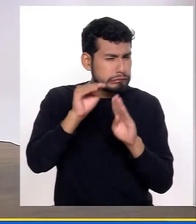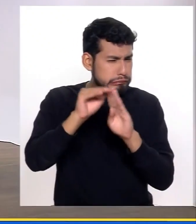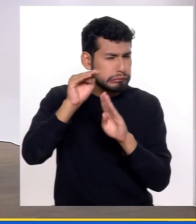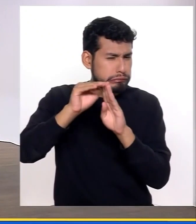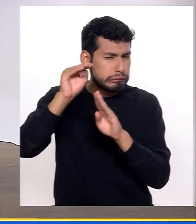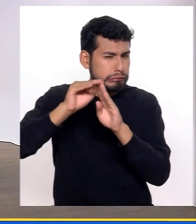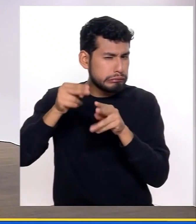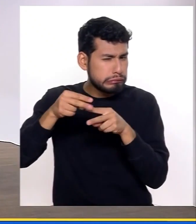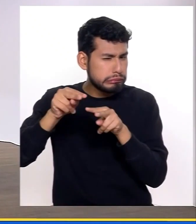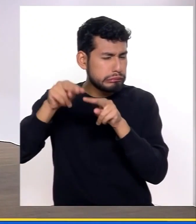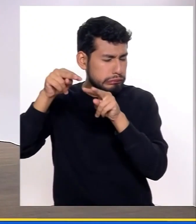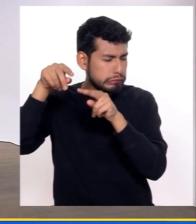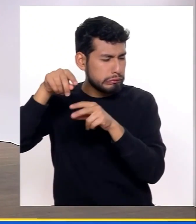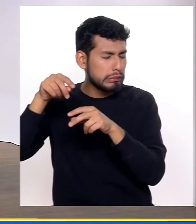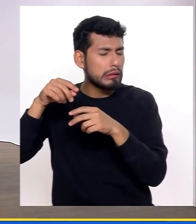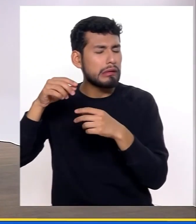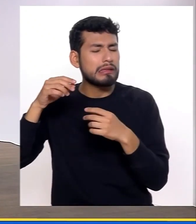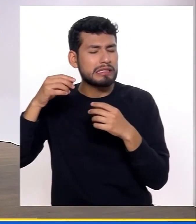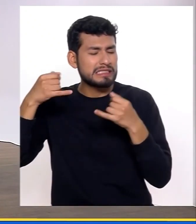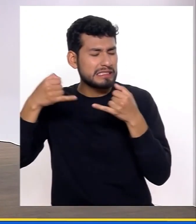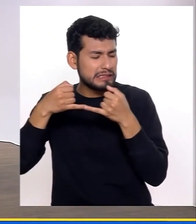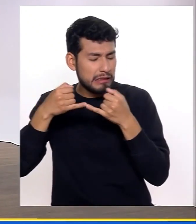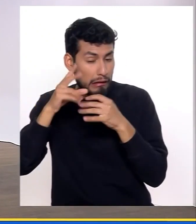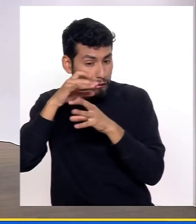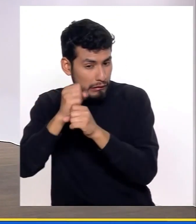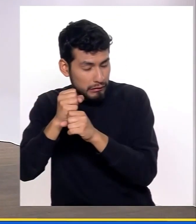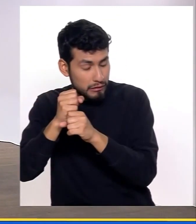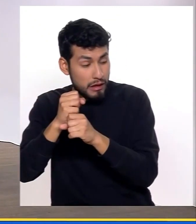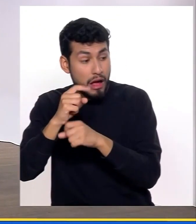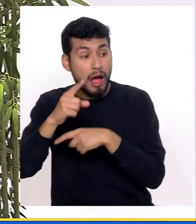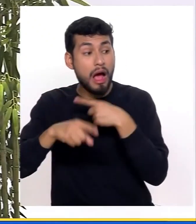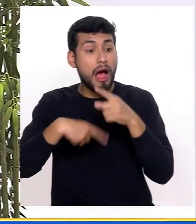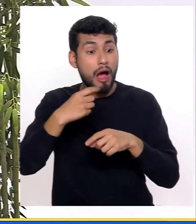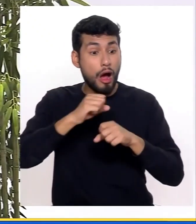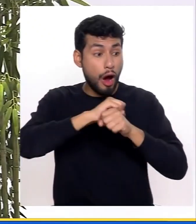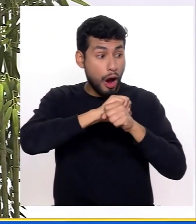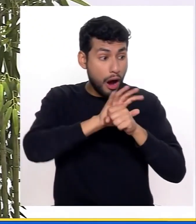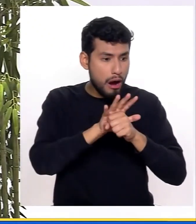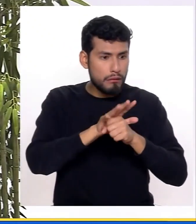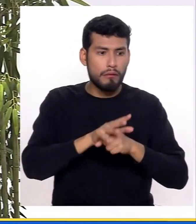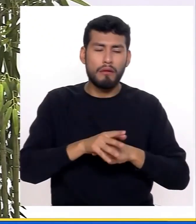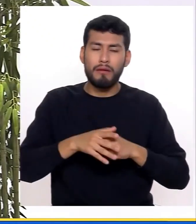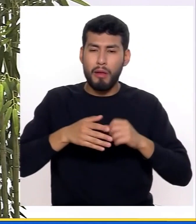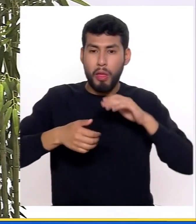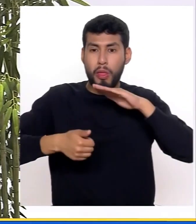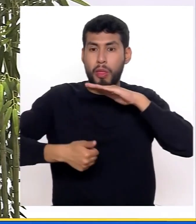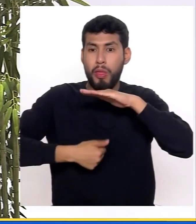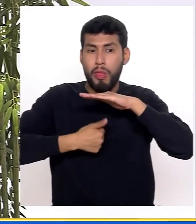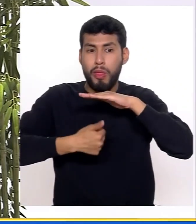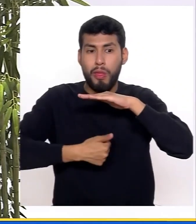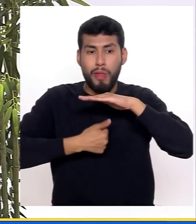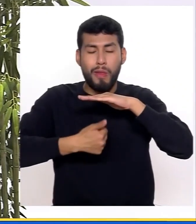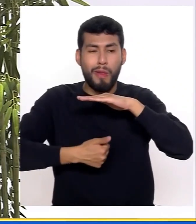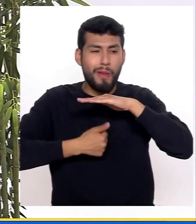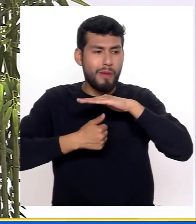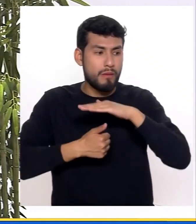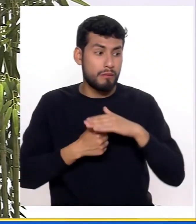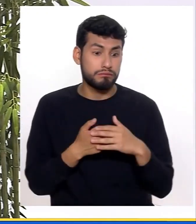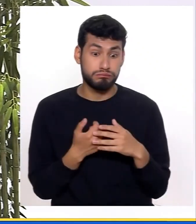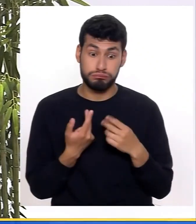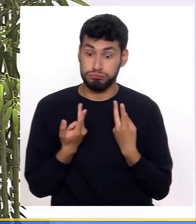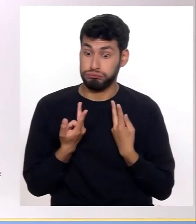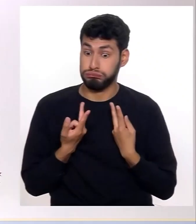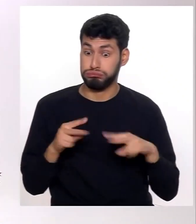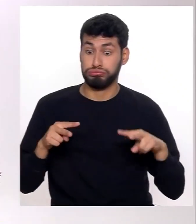Internet. Ya se imaginarán esto, cómo ha sido con el COVID, que realmente nos encerraron y el Internet fue, digamos, un